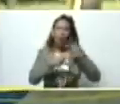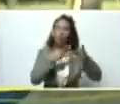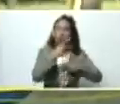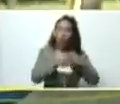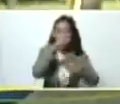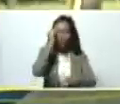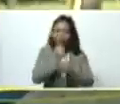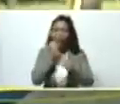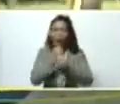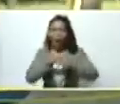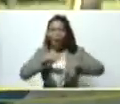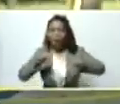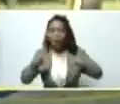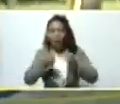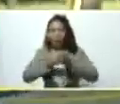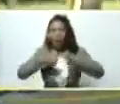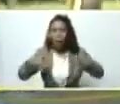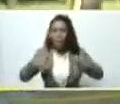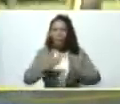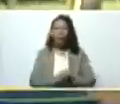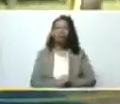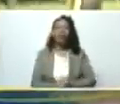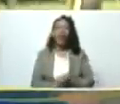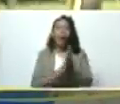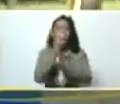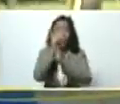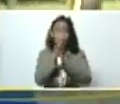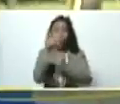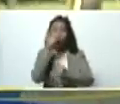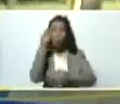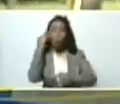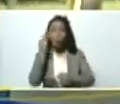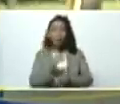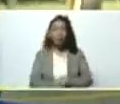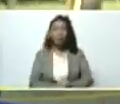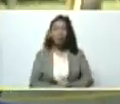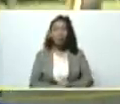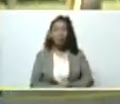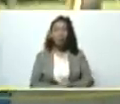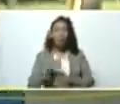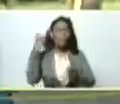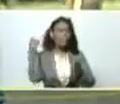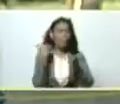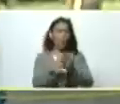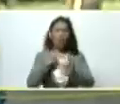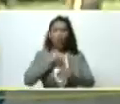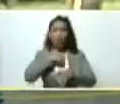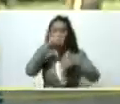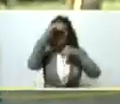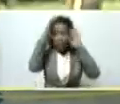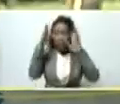productoras del campo emprendedores emprendedoras a miles los escuchamos